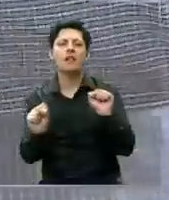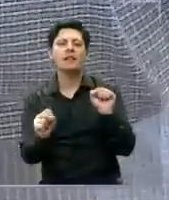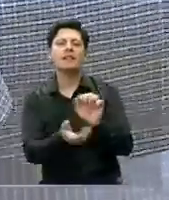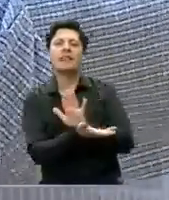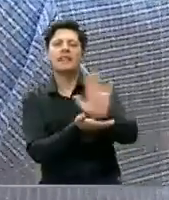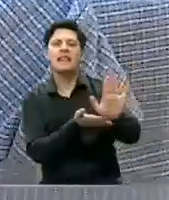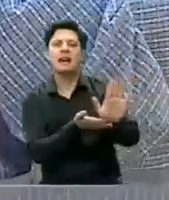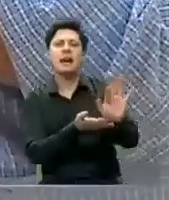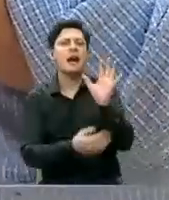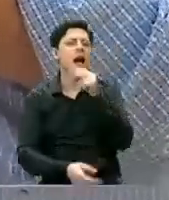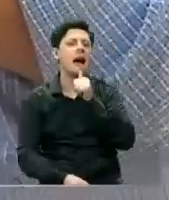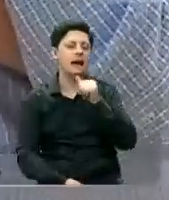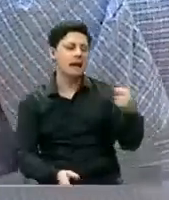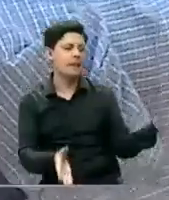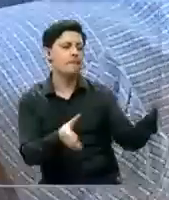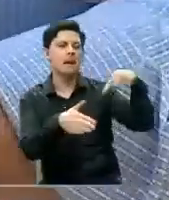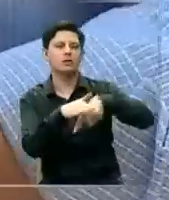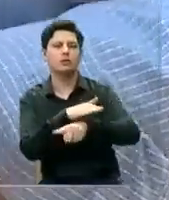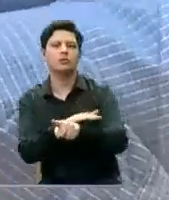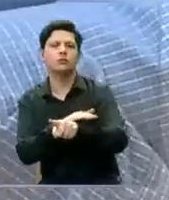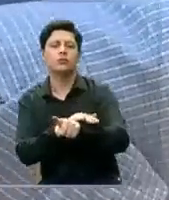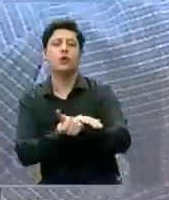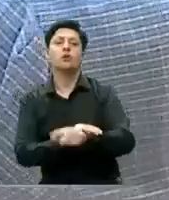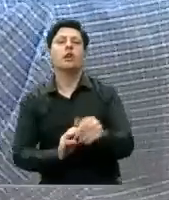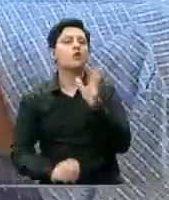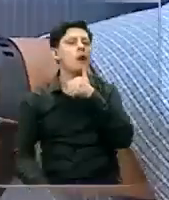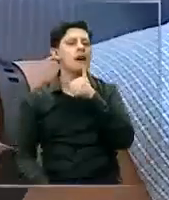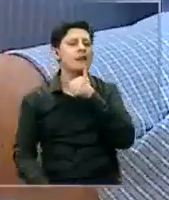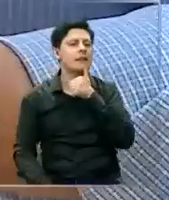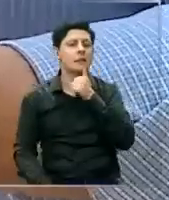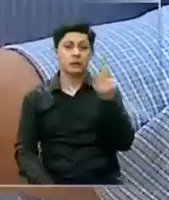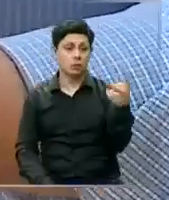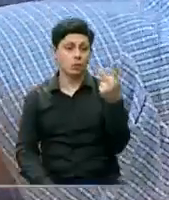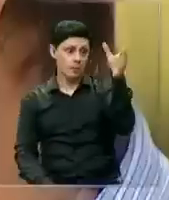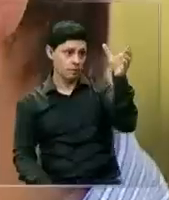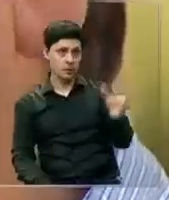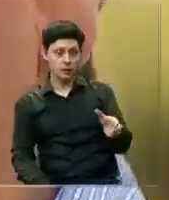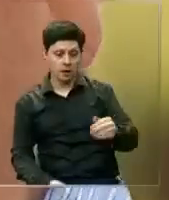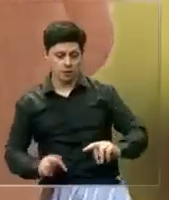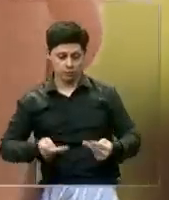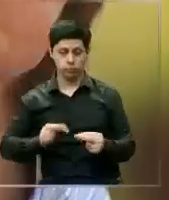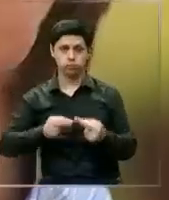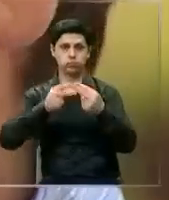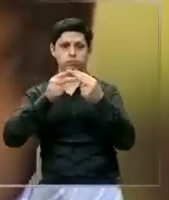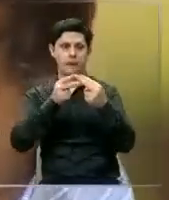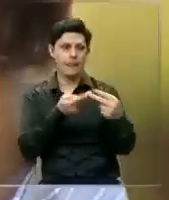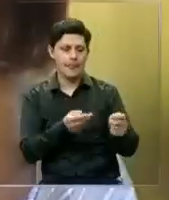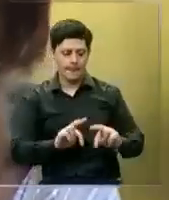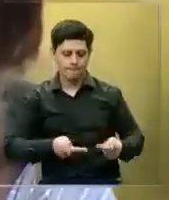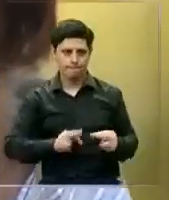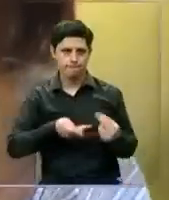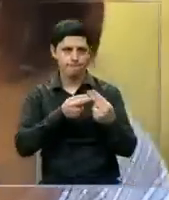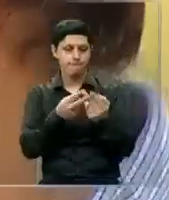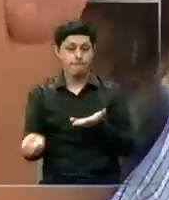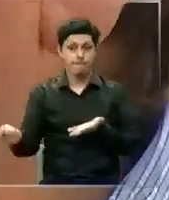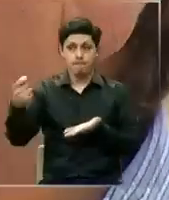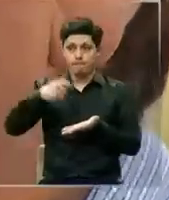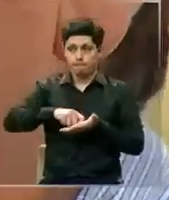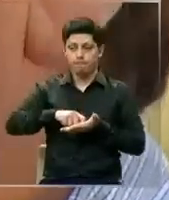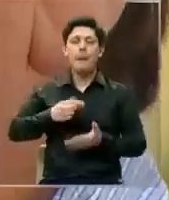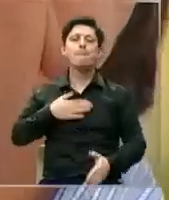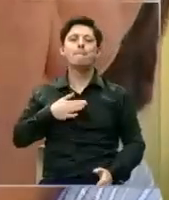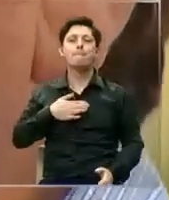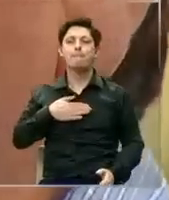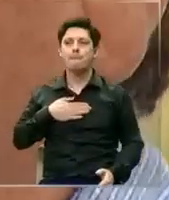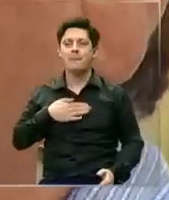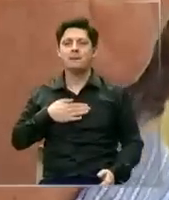Y sin autorización correspondiente a la asamblea. Segundo, si la persona ha construido y está lucrando con eso, lo está haciendo en beneficio personal